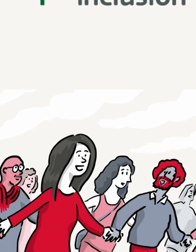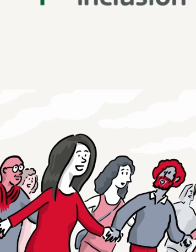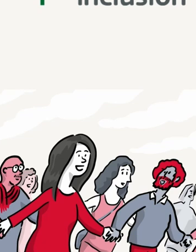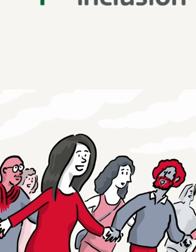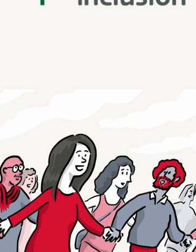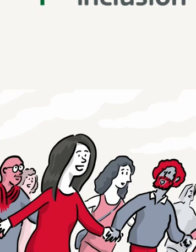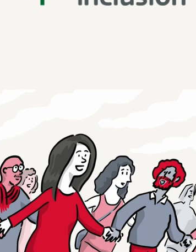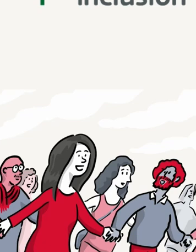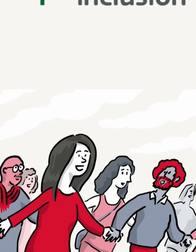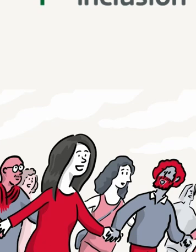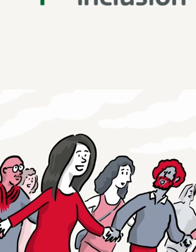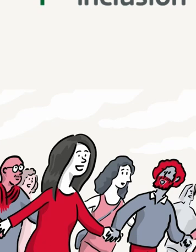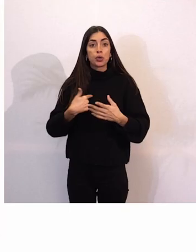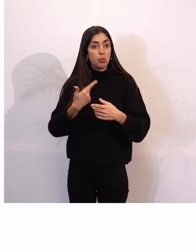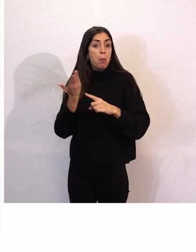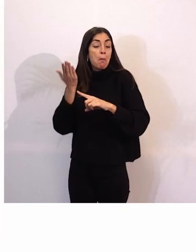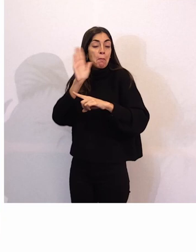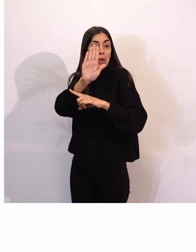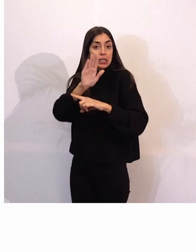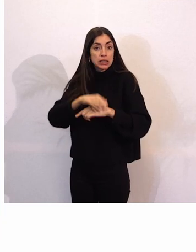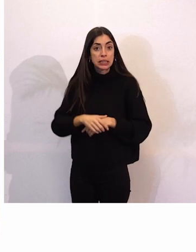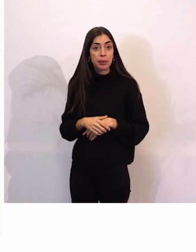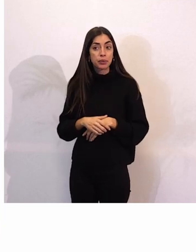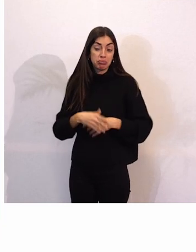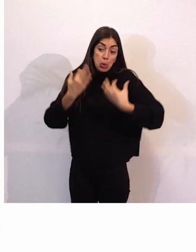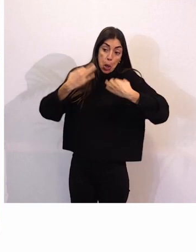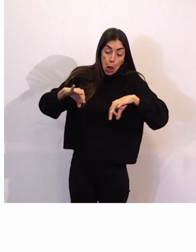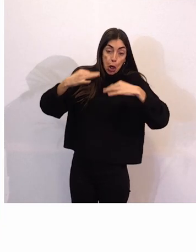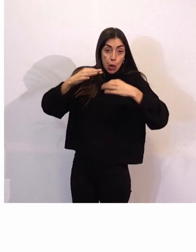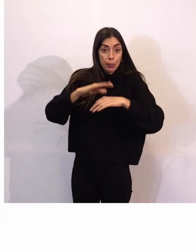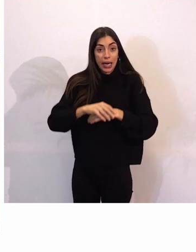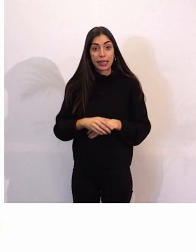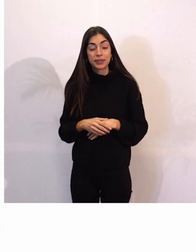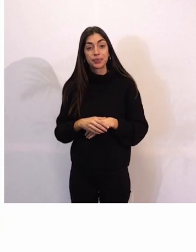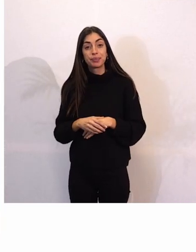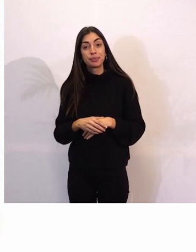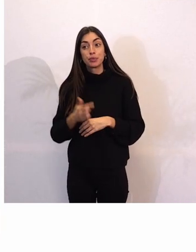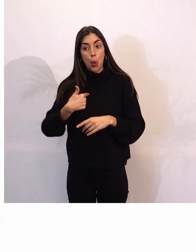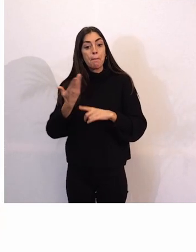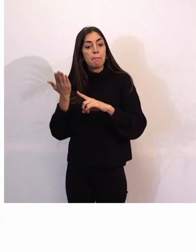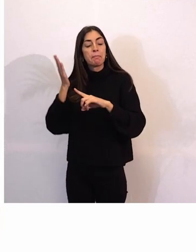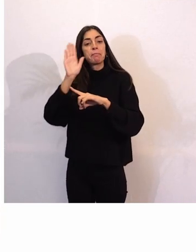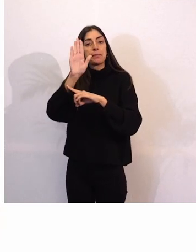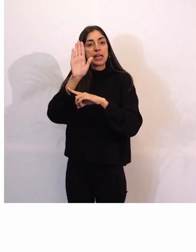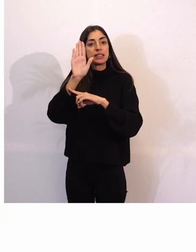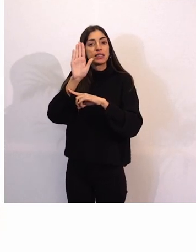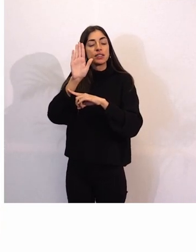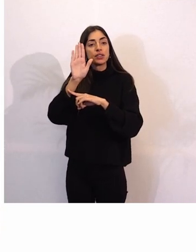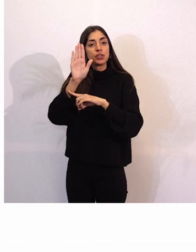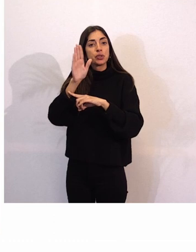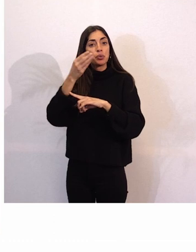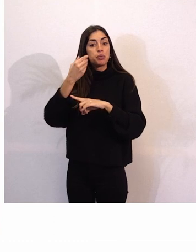Primero, presentarme. Pero no es mal, ¿no? Faltaba presentarme con varios más.